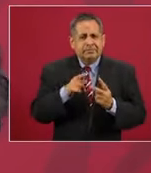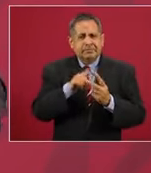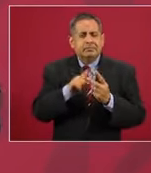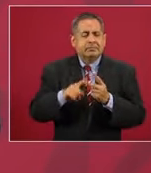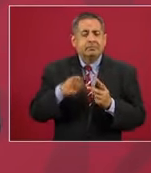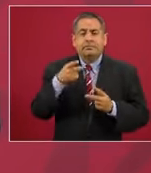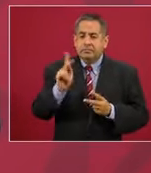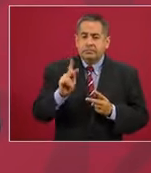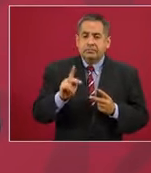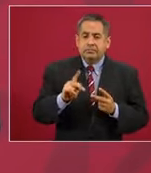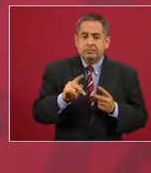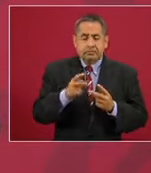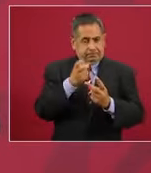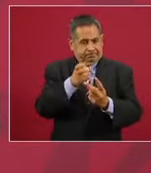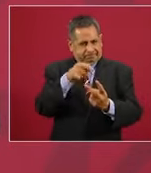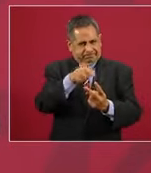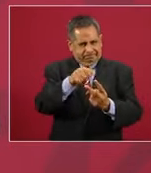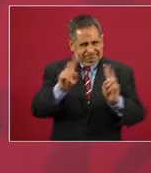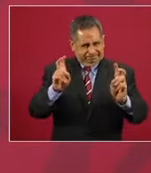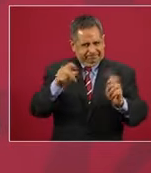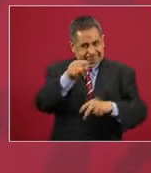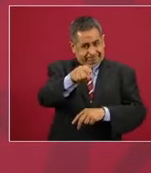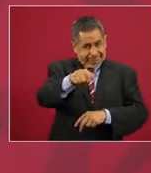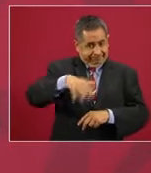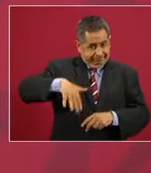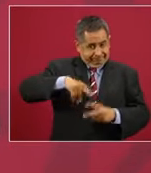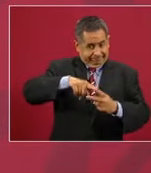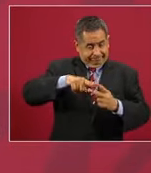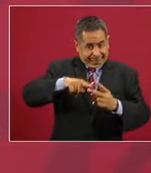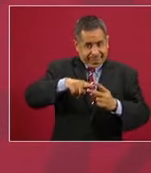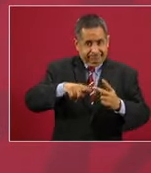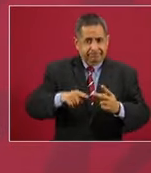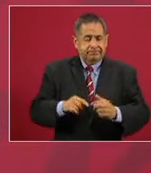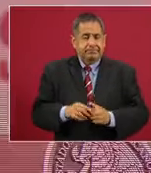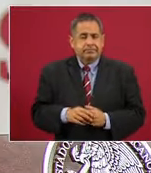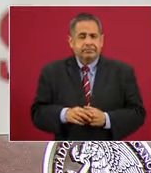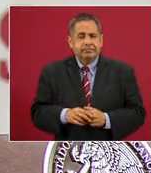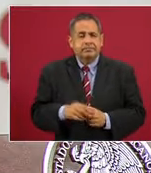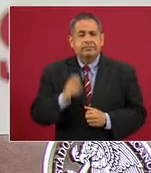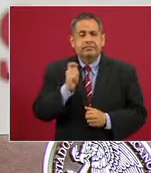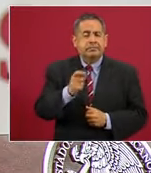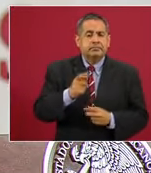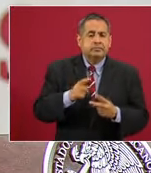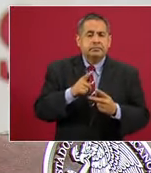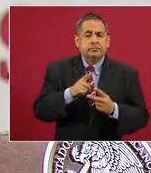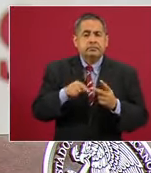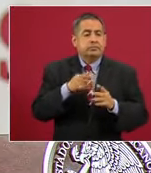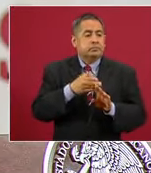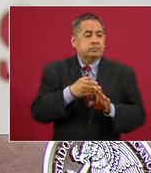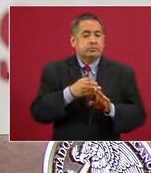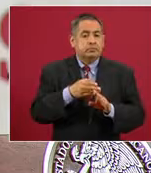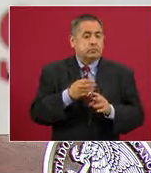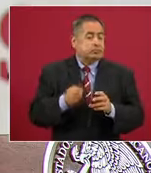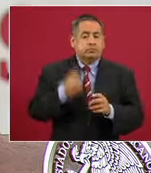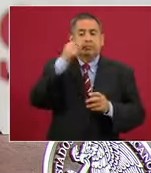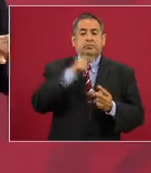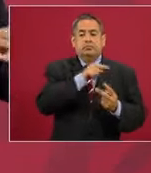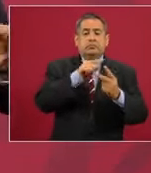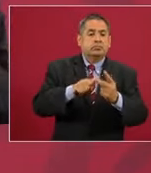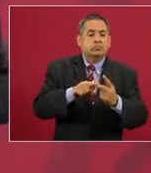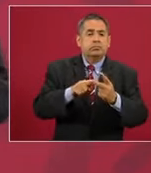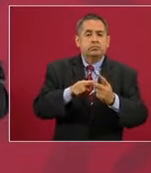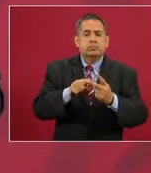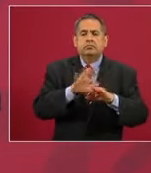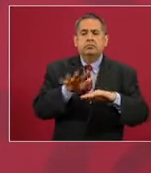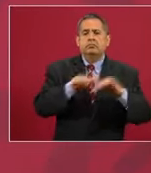incluso sobre ese tema, las que estuvieron ahí primero se salieron,